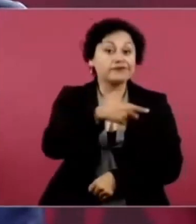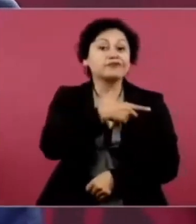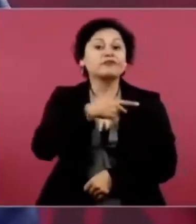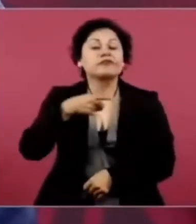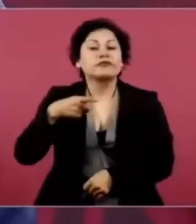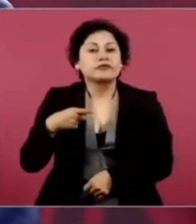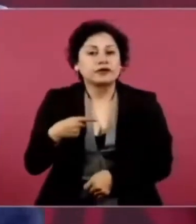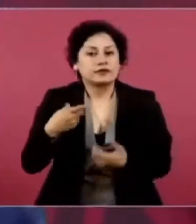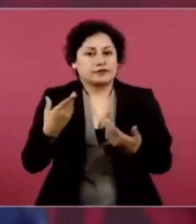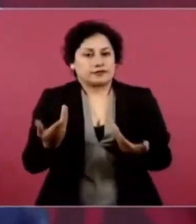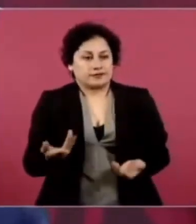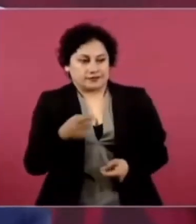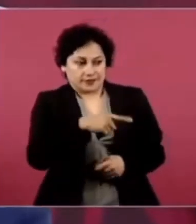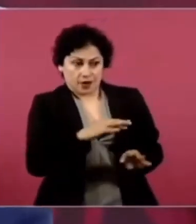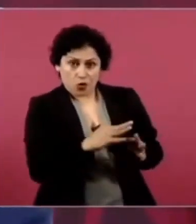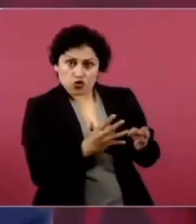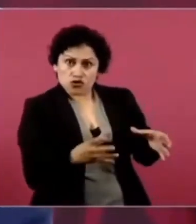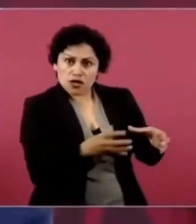Judicatura. ¿Para qué están?